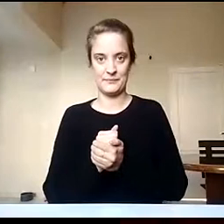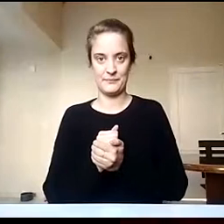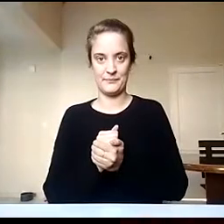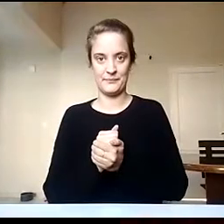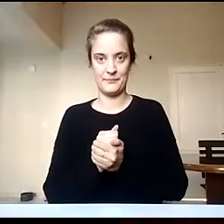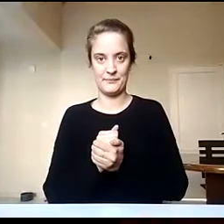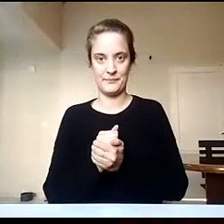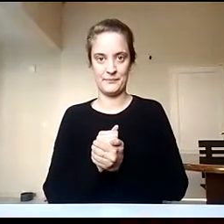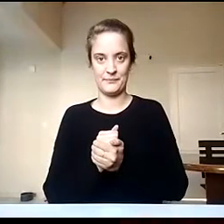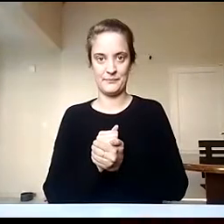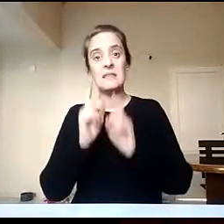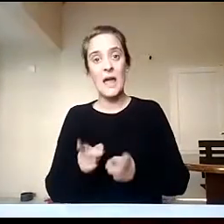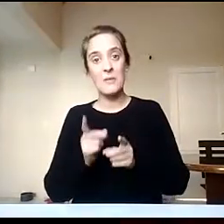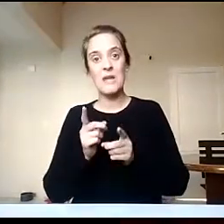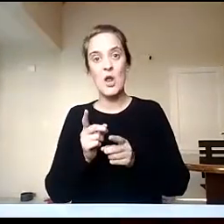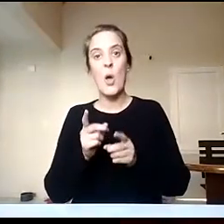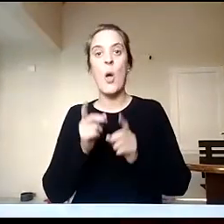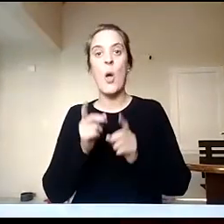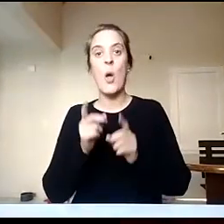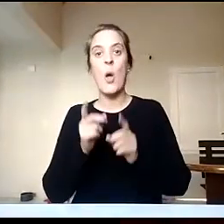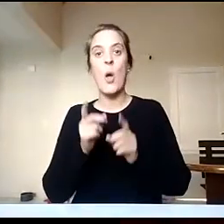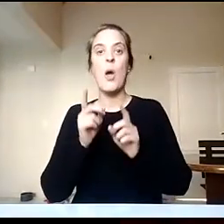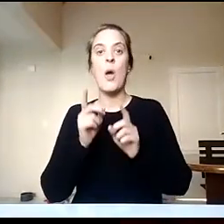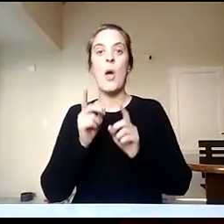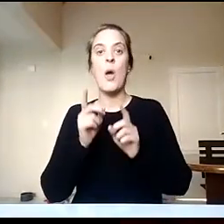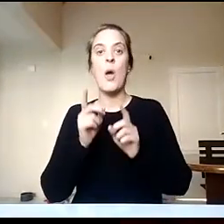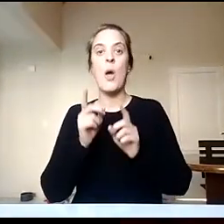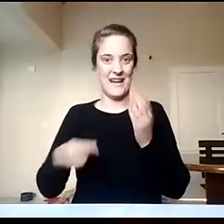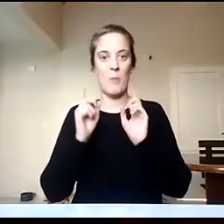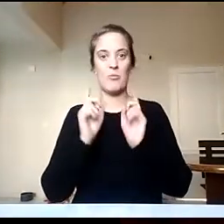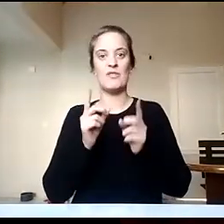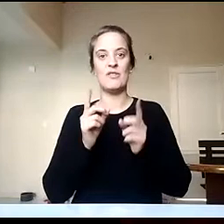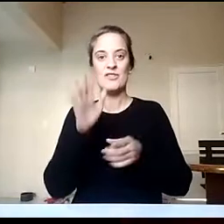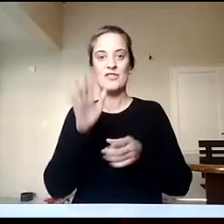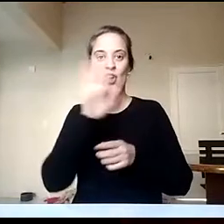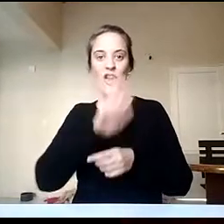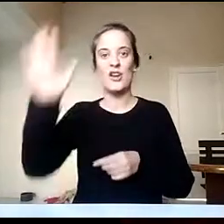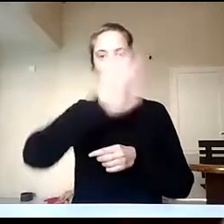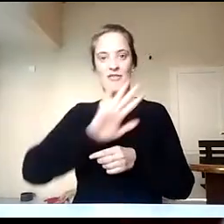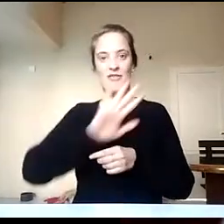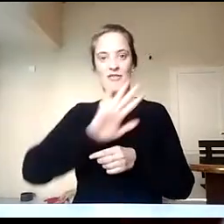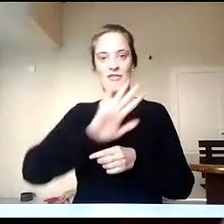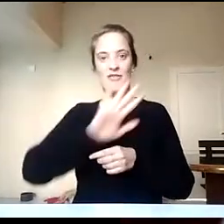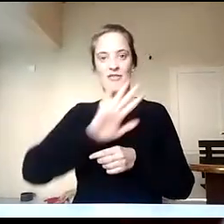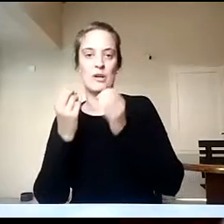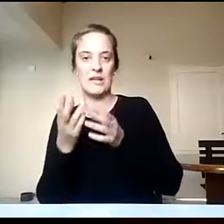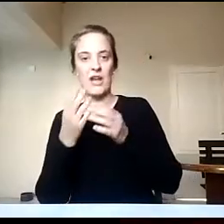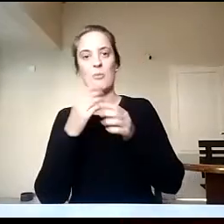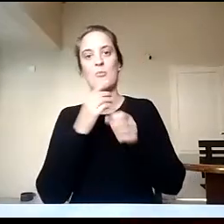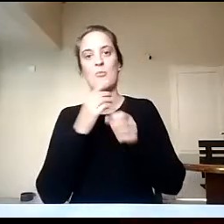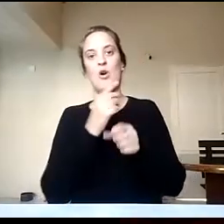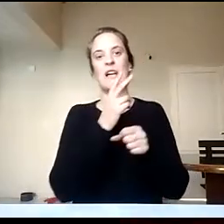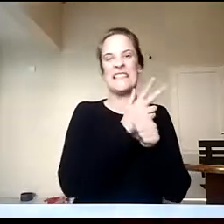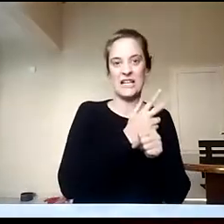ofrecemos el profesorado de geografía. Porque no tenemos técnico ni licenciado, solamente ofrecemos el